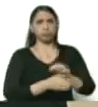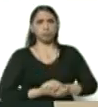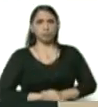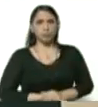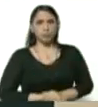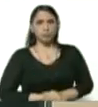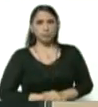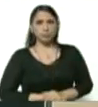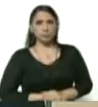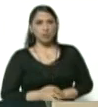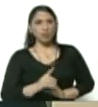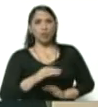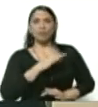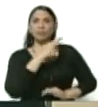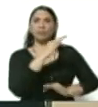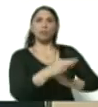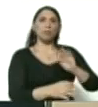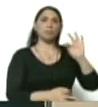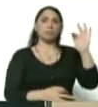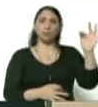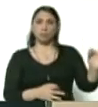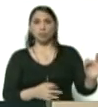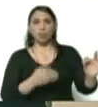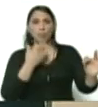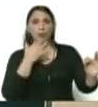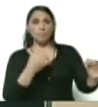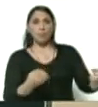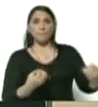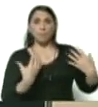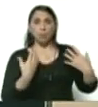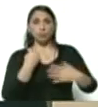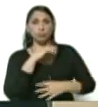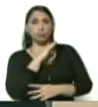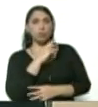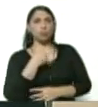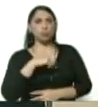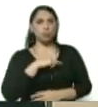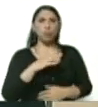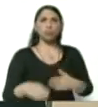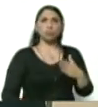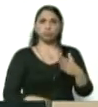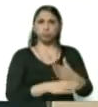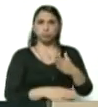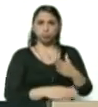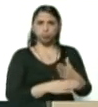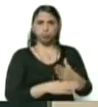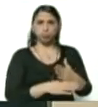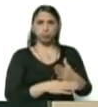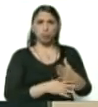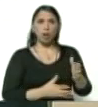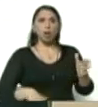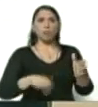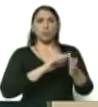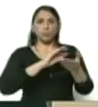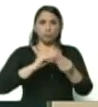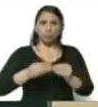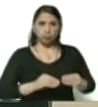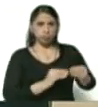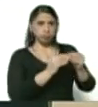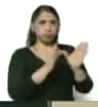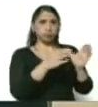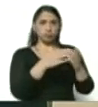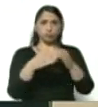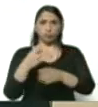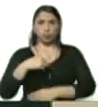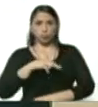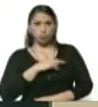no transmisión de la enfermedad, podamos nosotros ir reactivando estos sectores. Así que nosotros lo